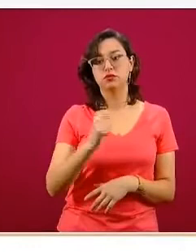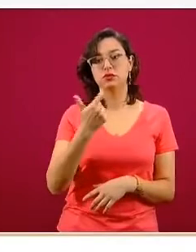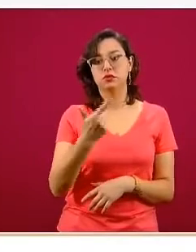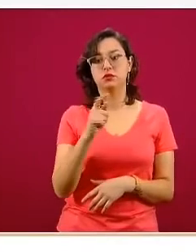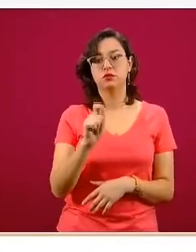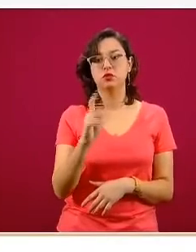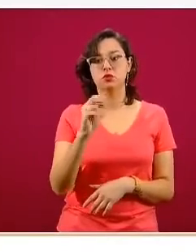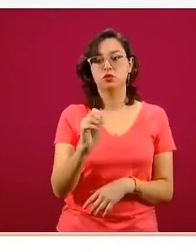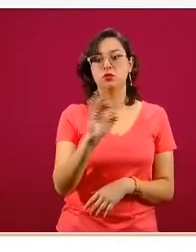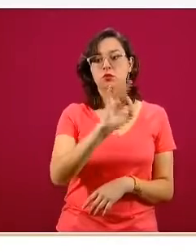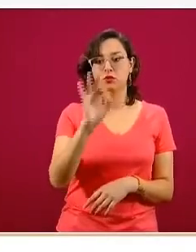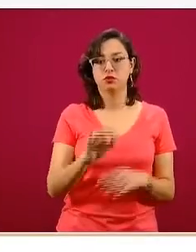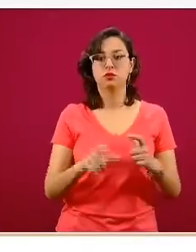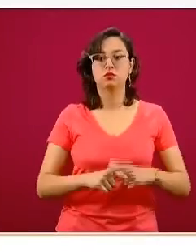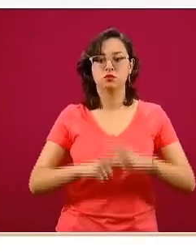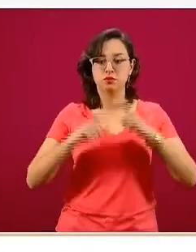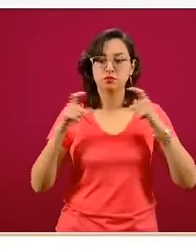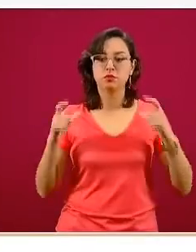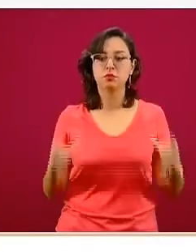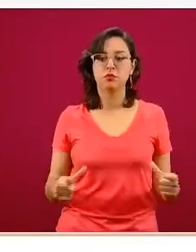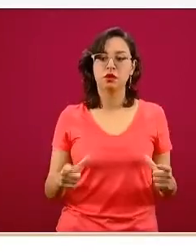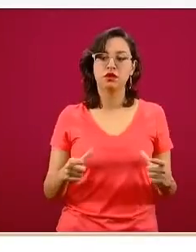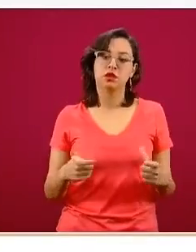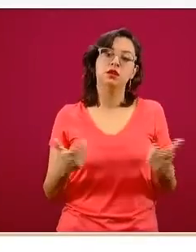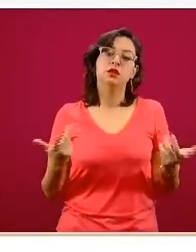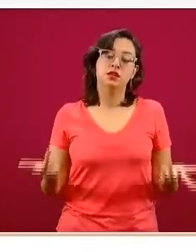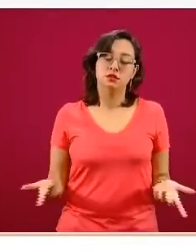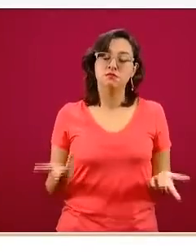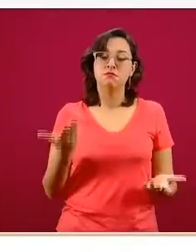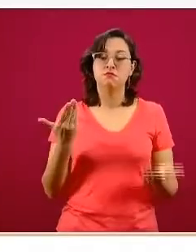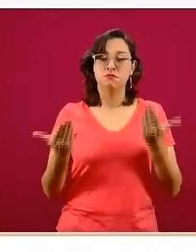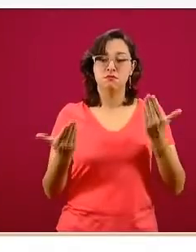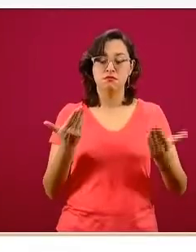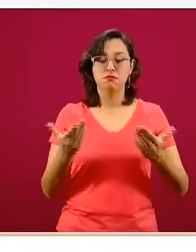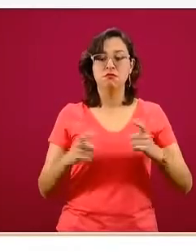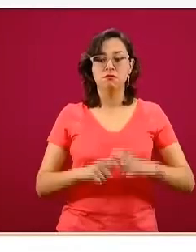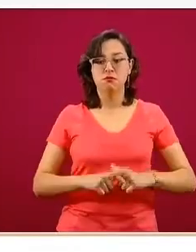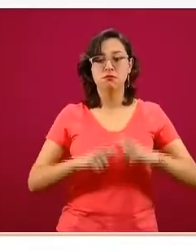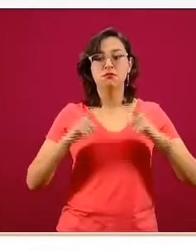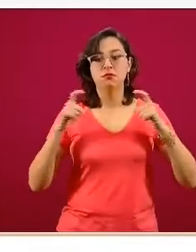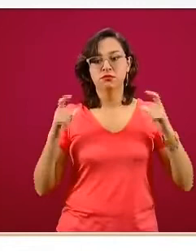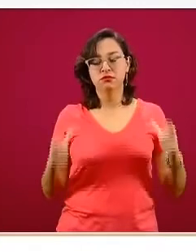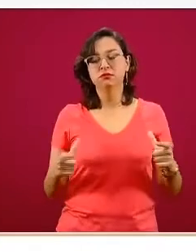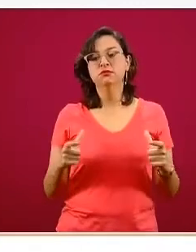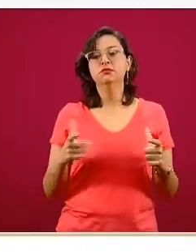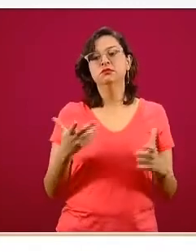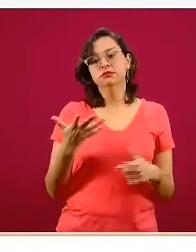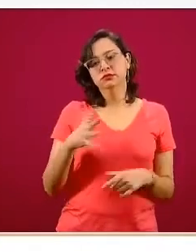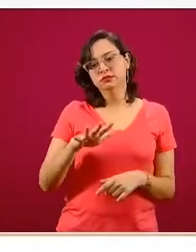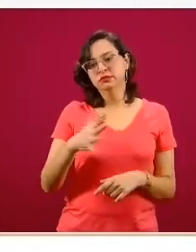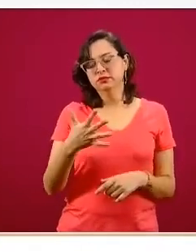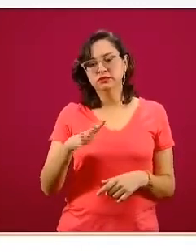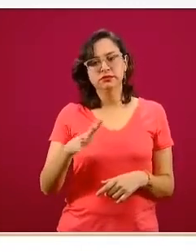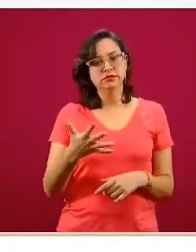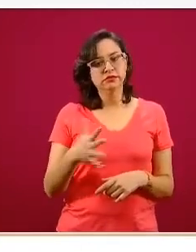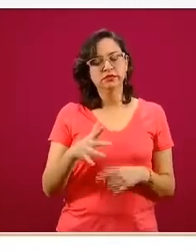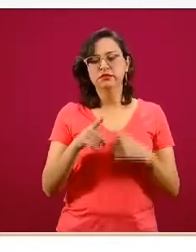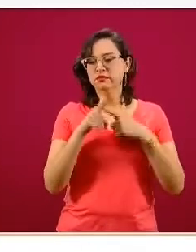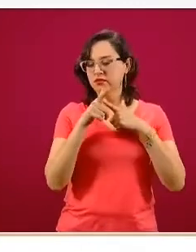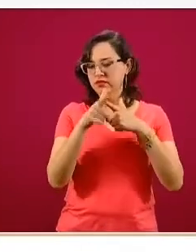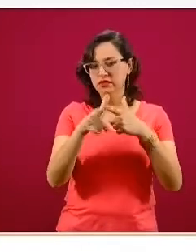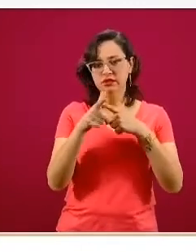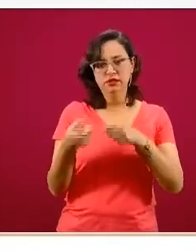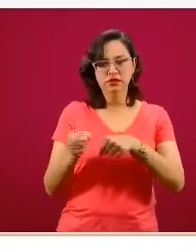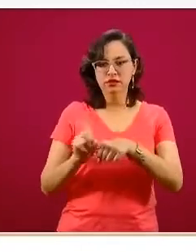.9 por ciento, que es un número que es una proporción de incremento que más o menos se ha mantenido o ha estado en